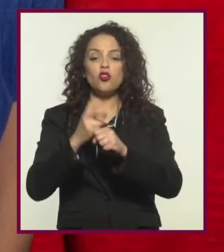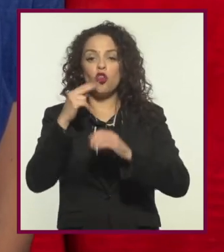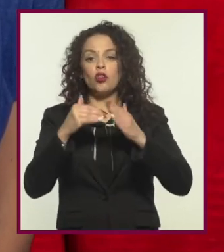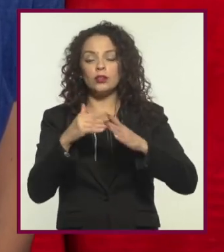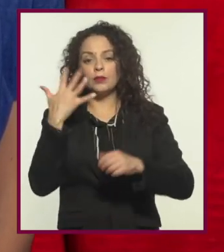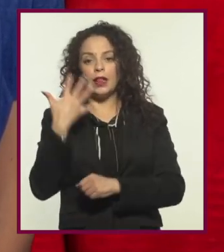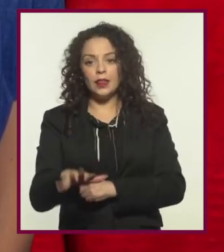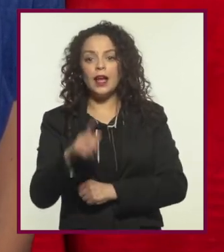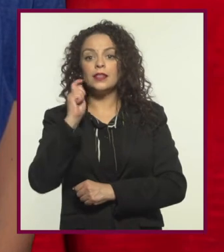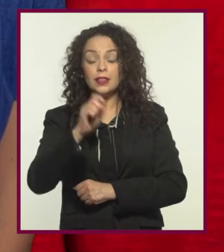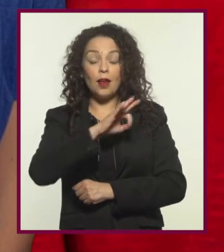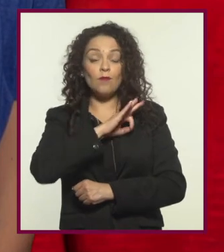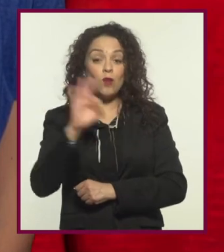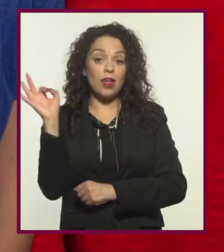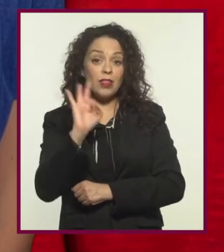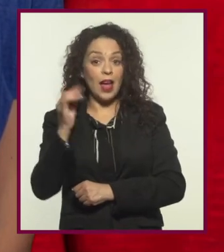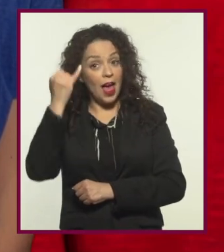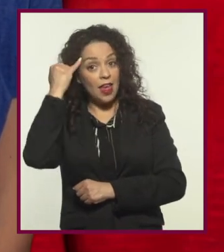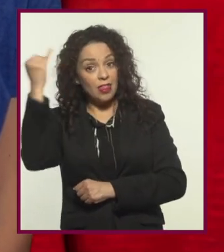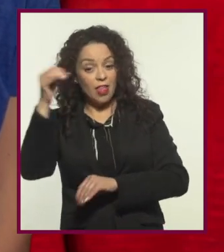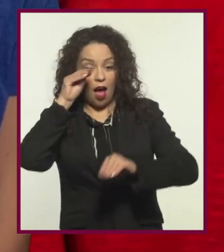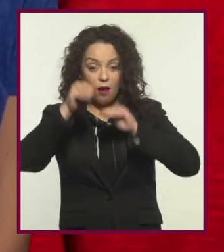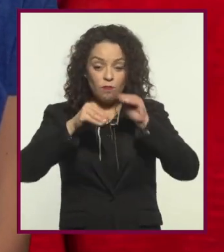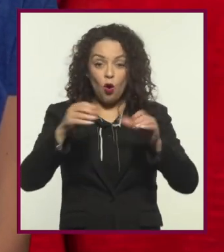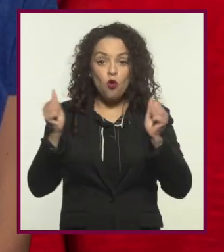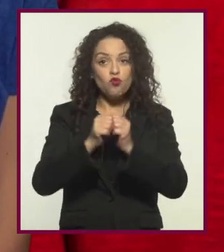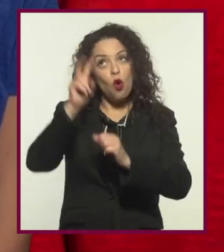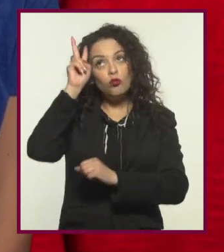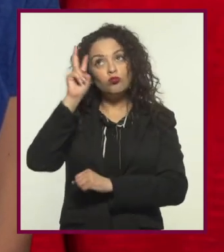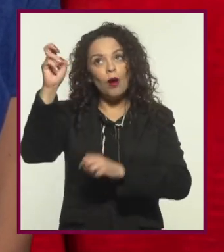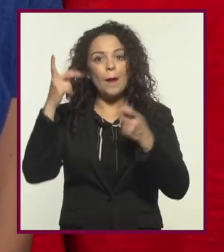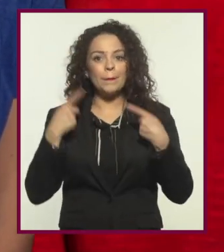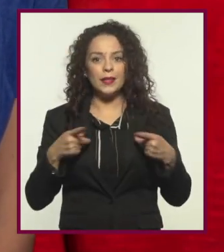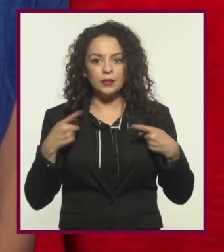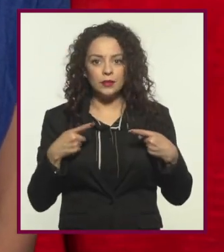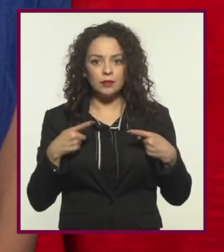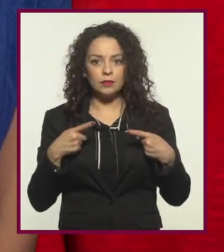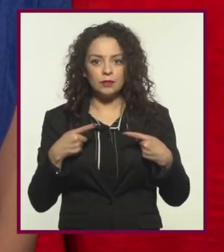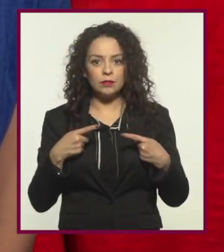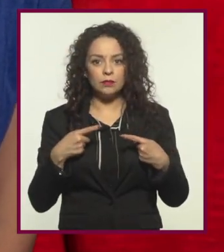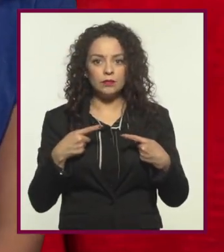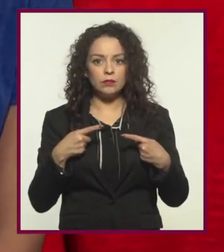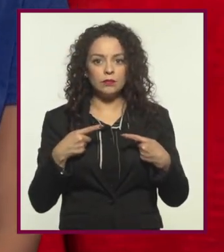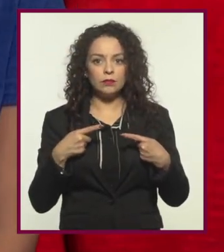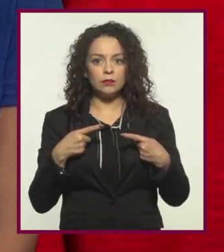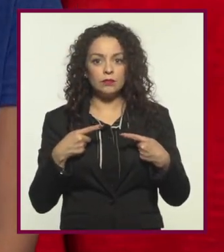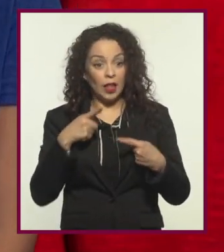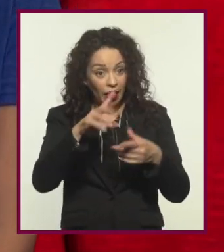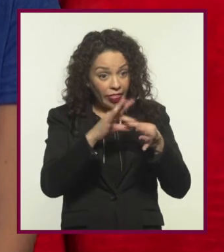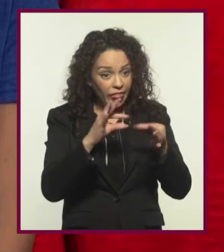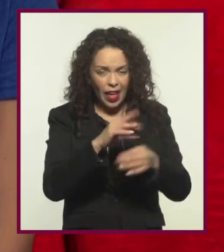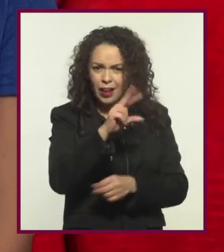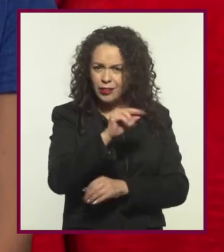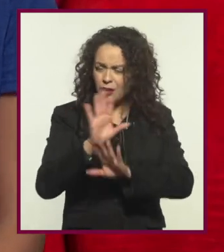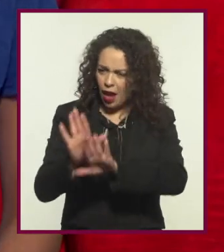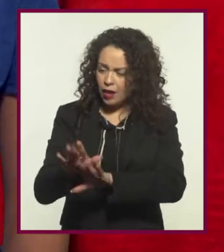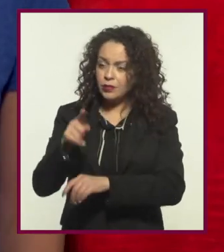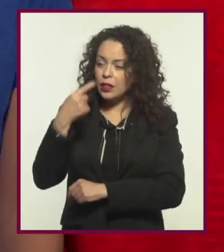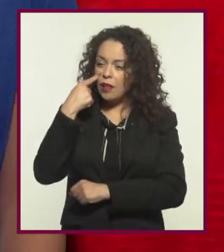2010, en la que plantea la posibilidad de implantar ideas a través de los sueños de las personas. No la vayas a spoilear.